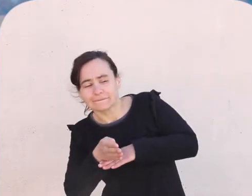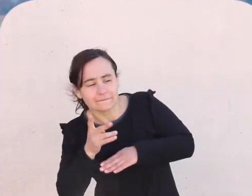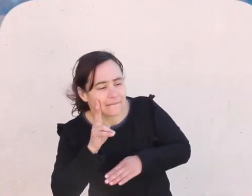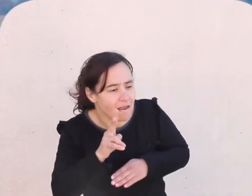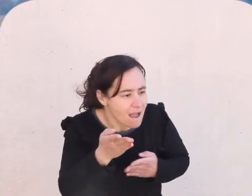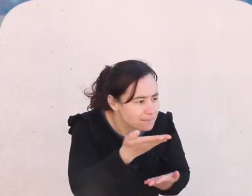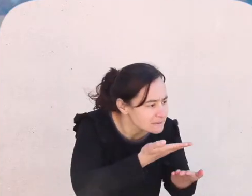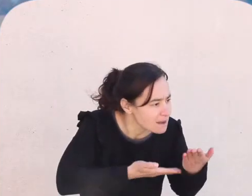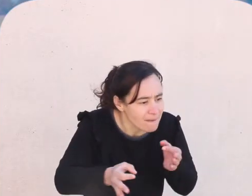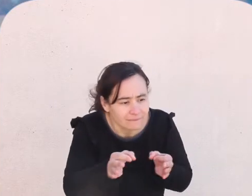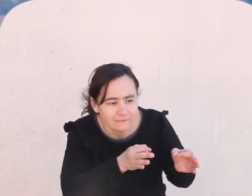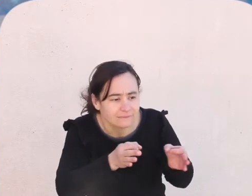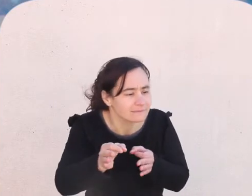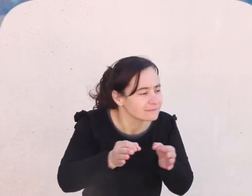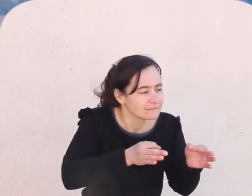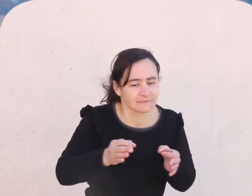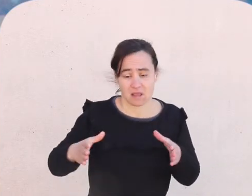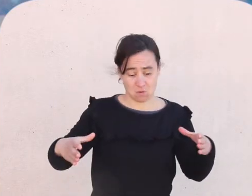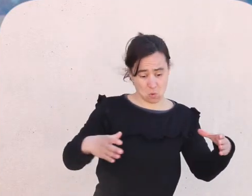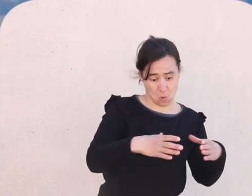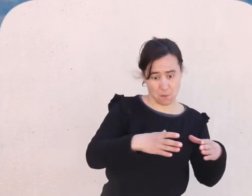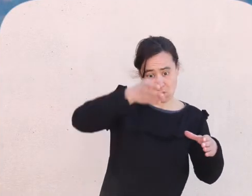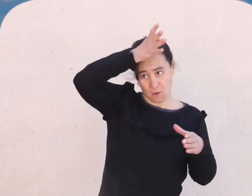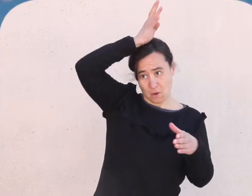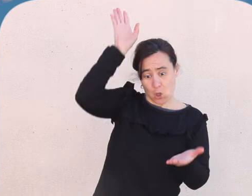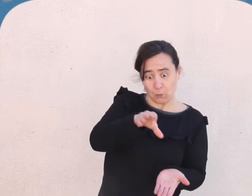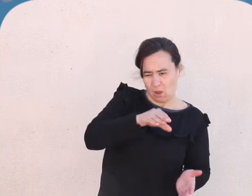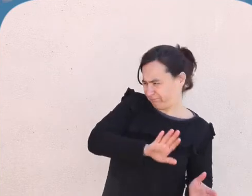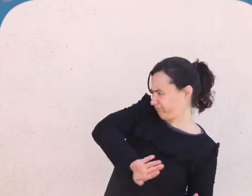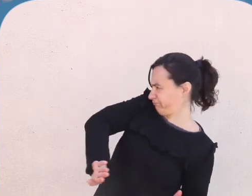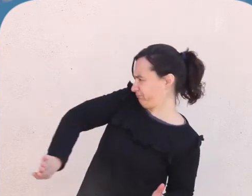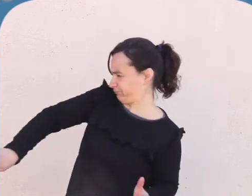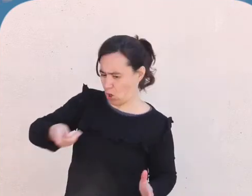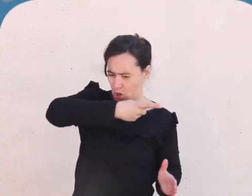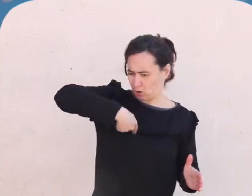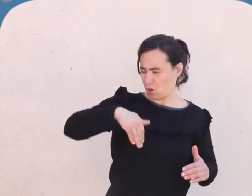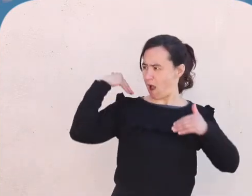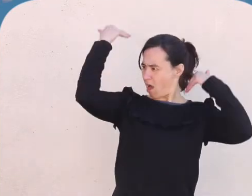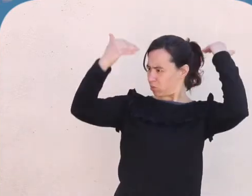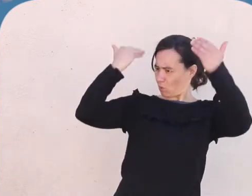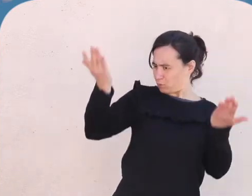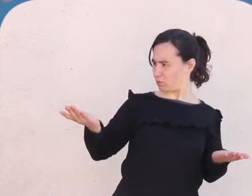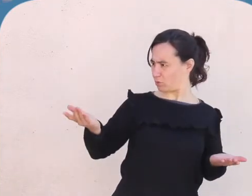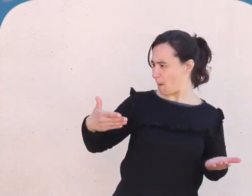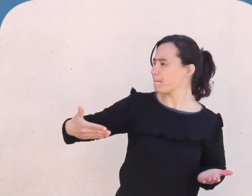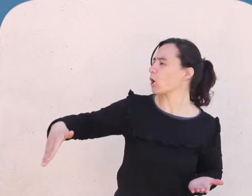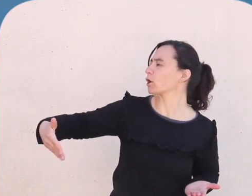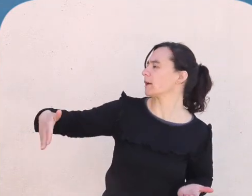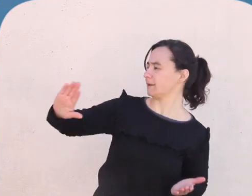Son cosas de peces grandes, mojarrita, dijo la vieja más vieja del agua.